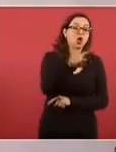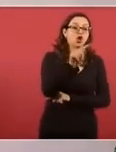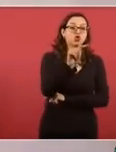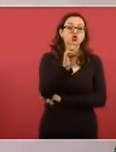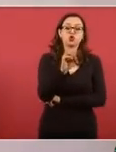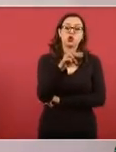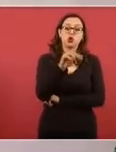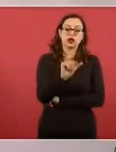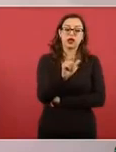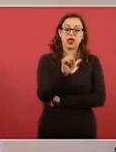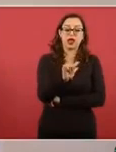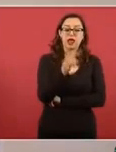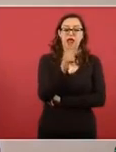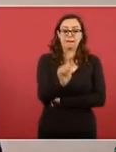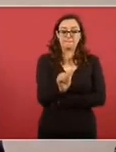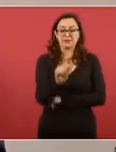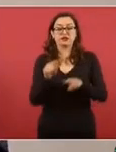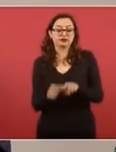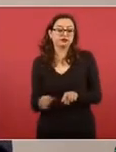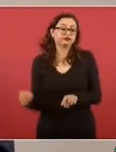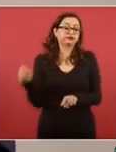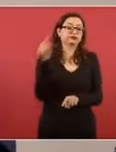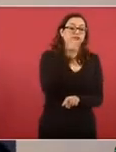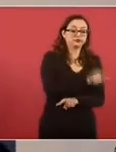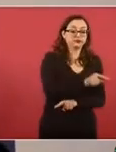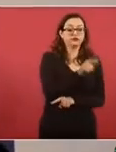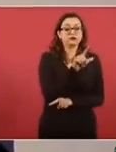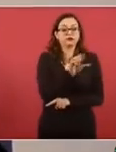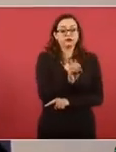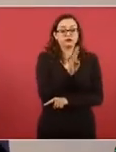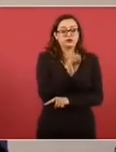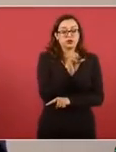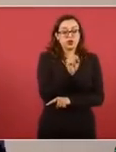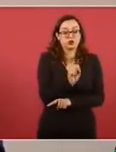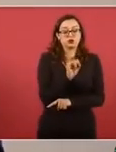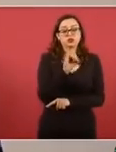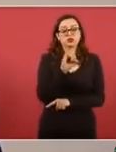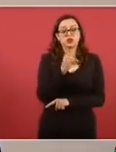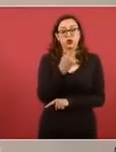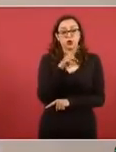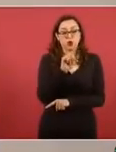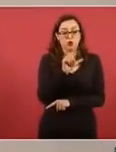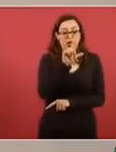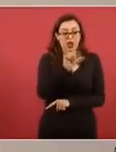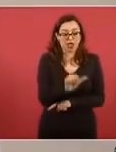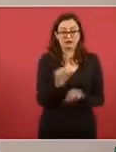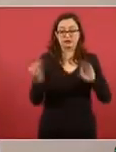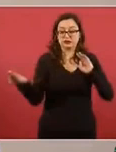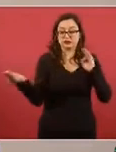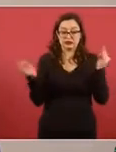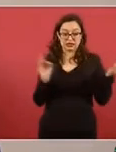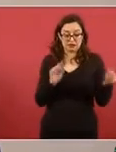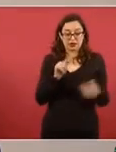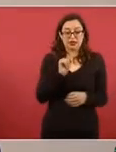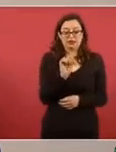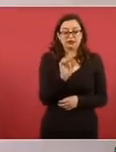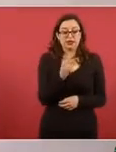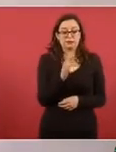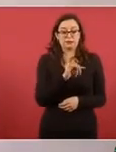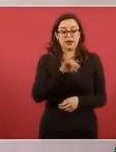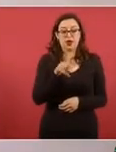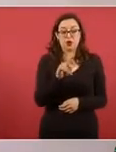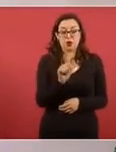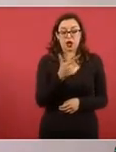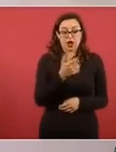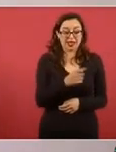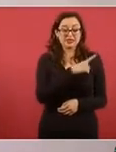¿Existen elementos suficientes para que la Fiscalía General de la República inicie o